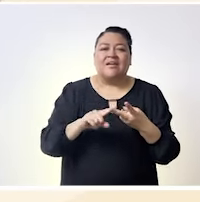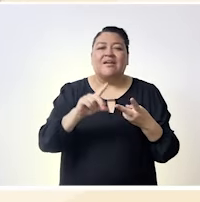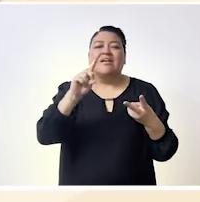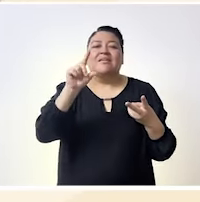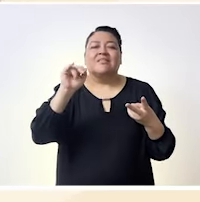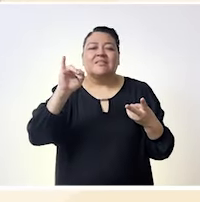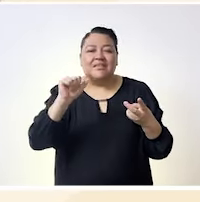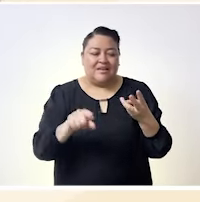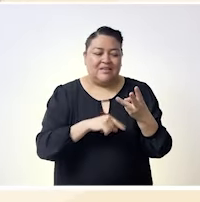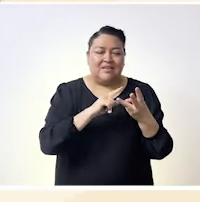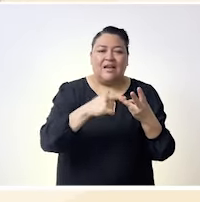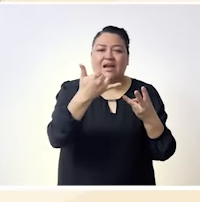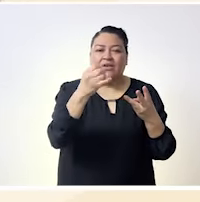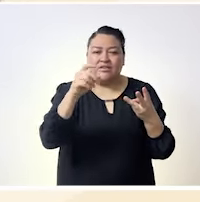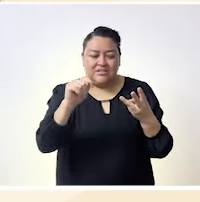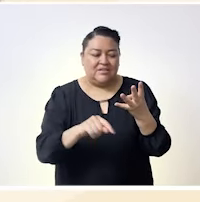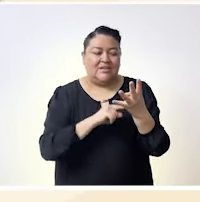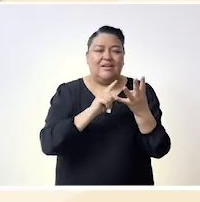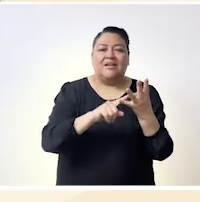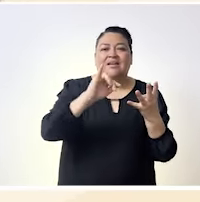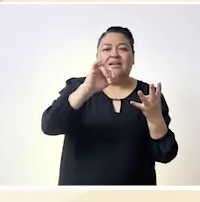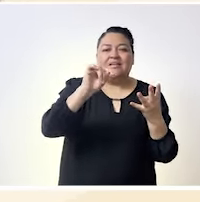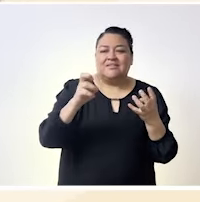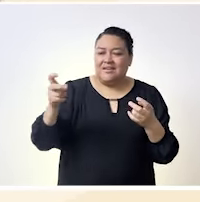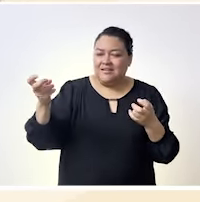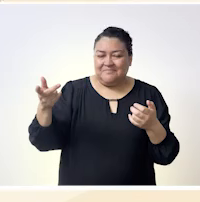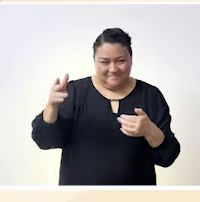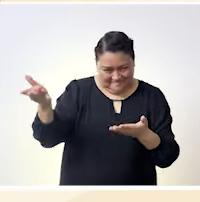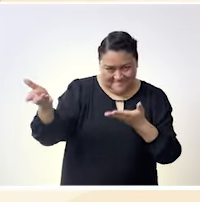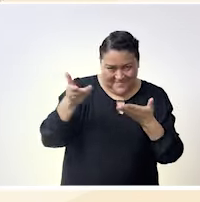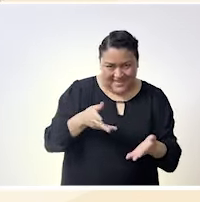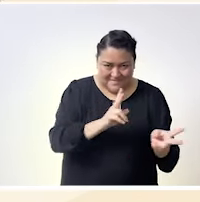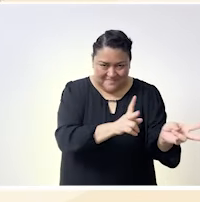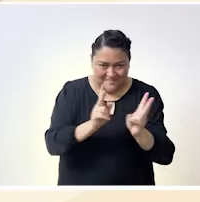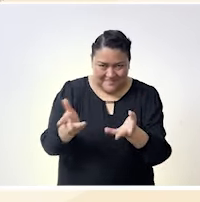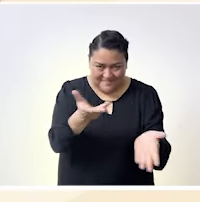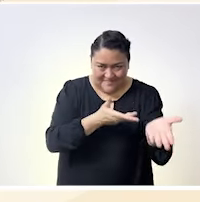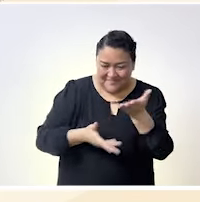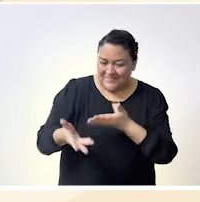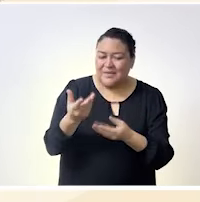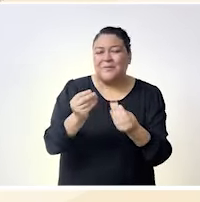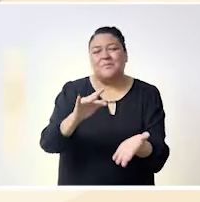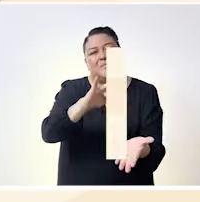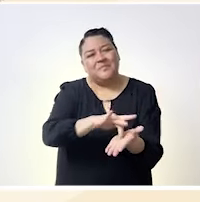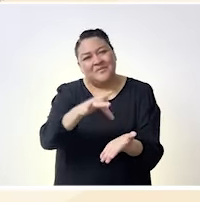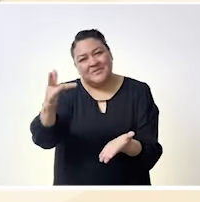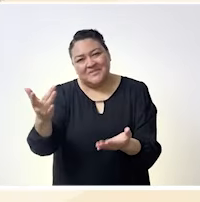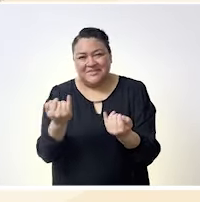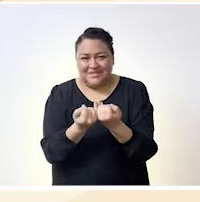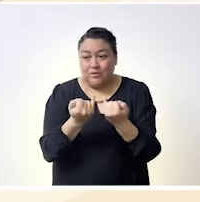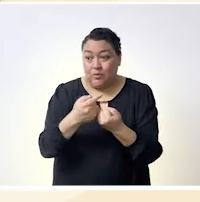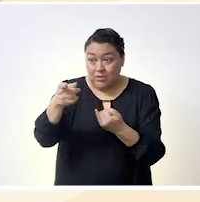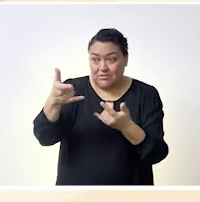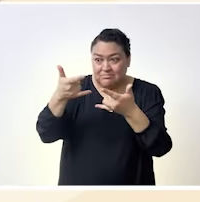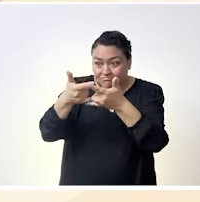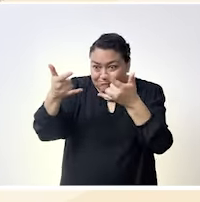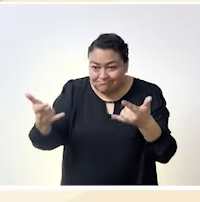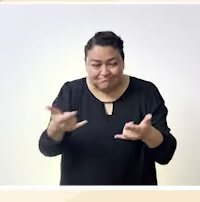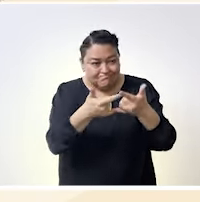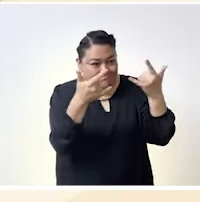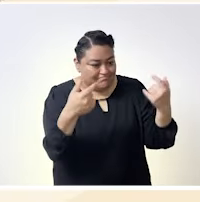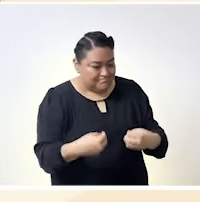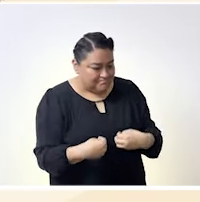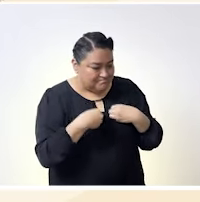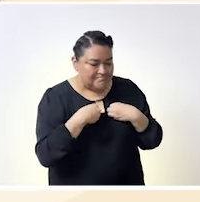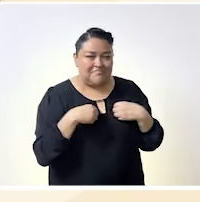Tania Yauxanet Itzel por su asistencia a este conversatorio por compartirnos